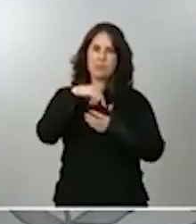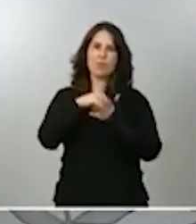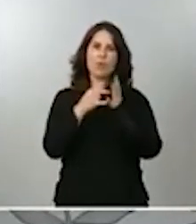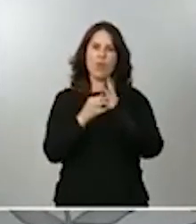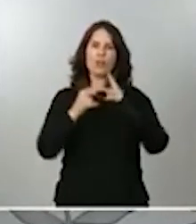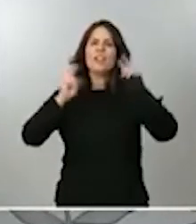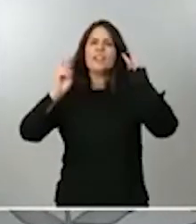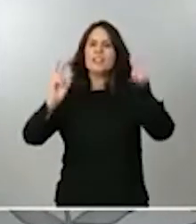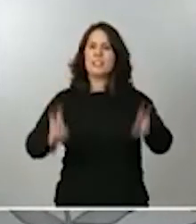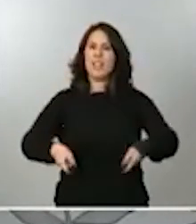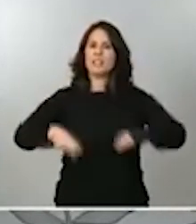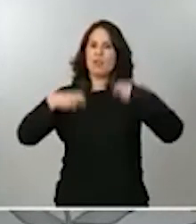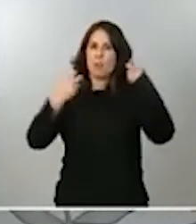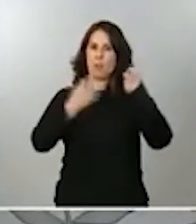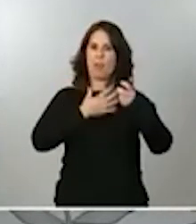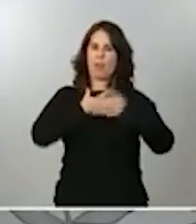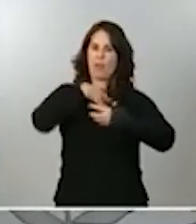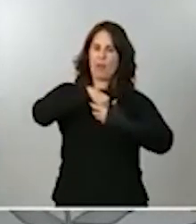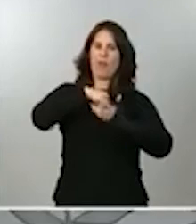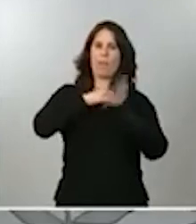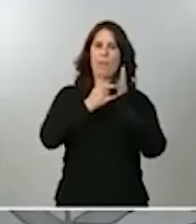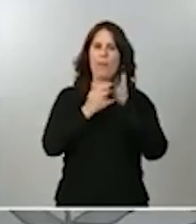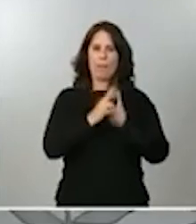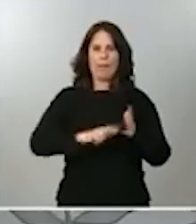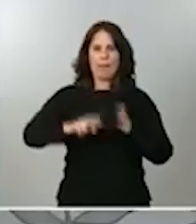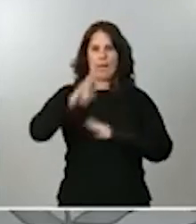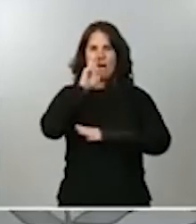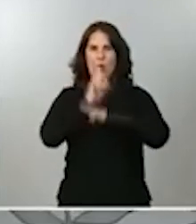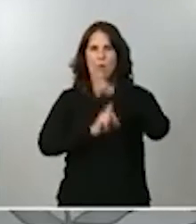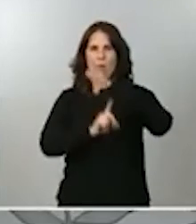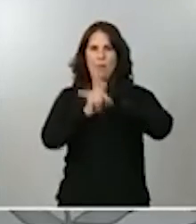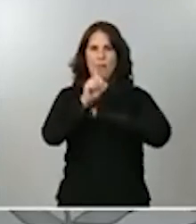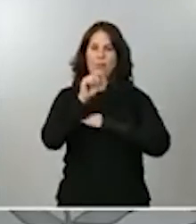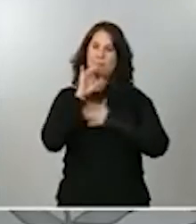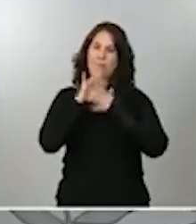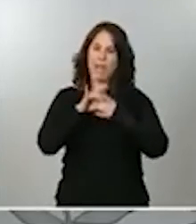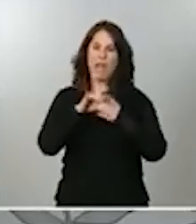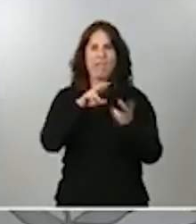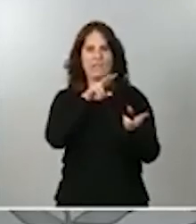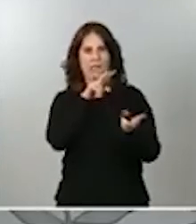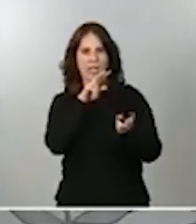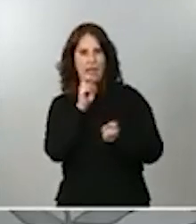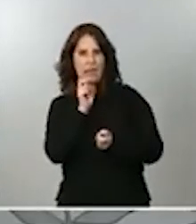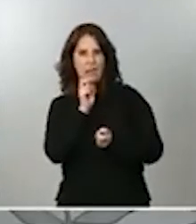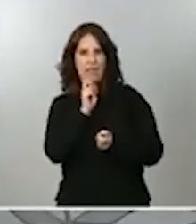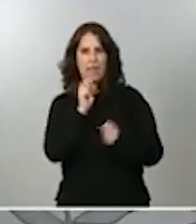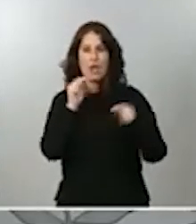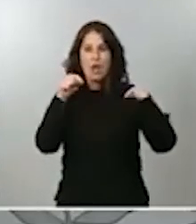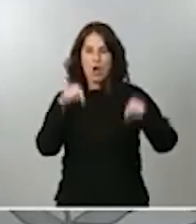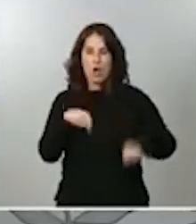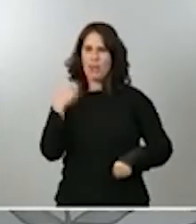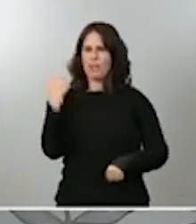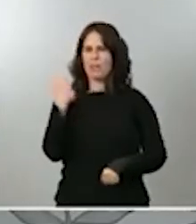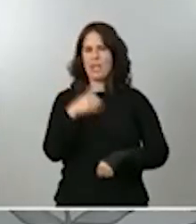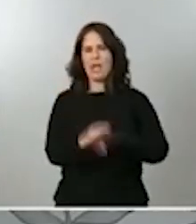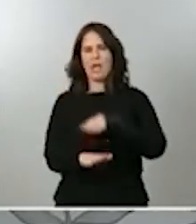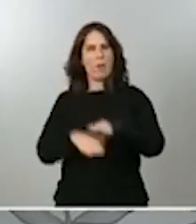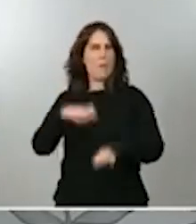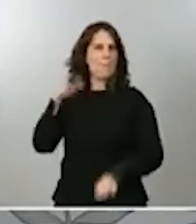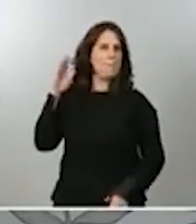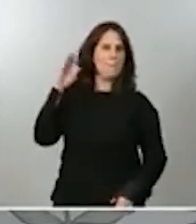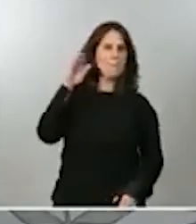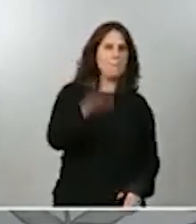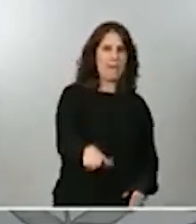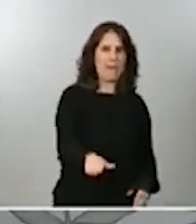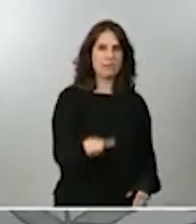contemplan en el plan de recuperación. Este tiene que ver con la fiscalidad. Hoy hemos dado un paso adelante en esos compromisos que tenemos con la Unión